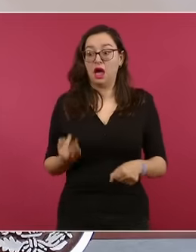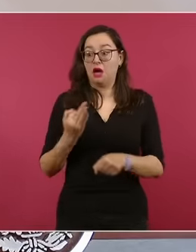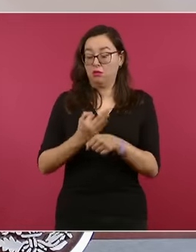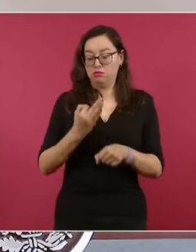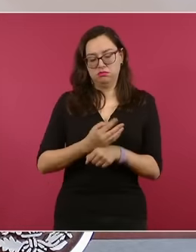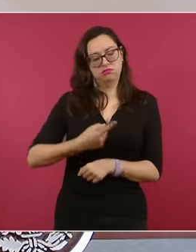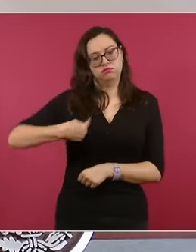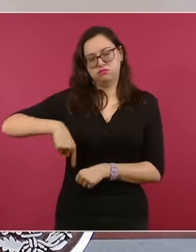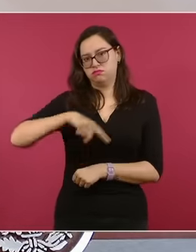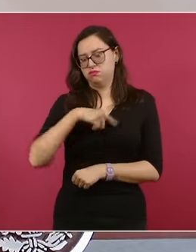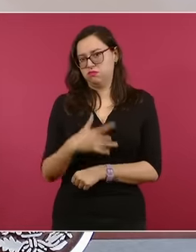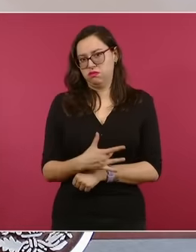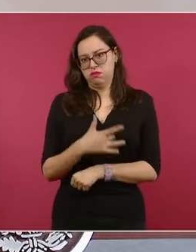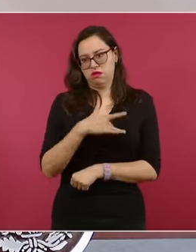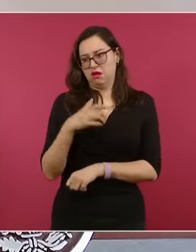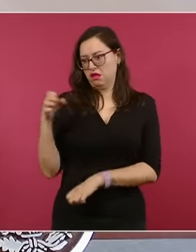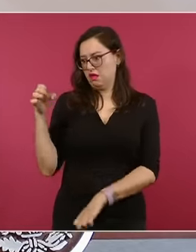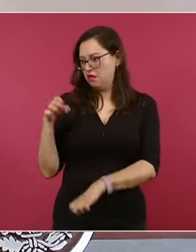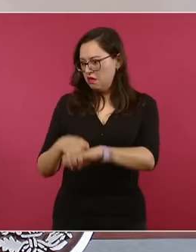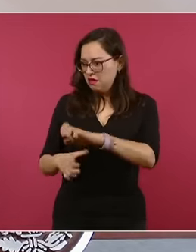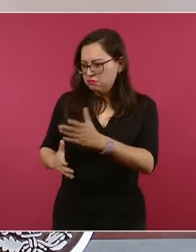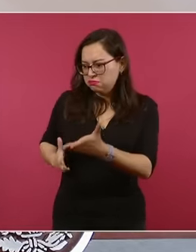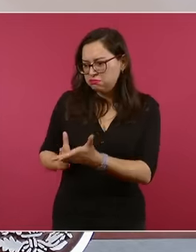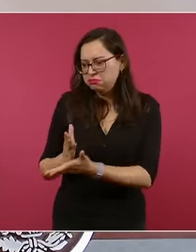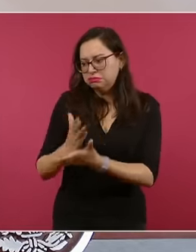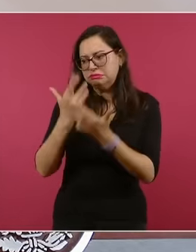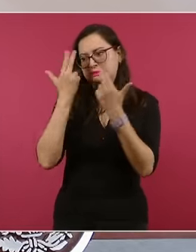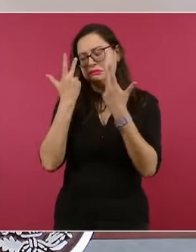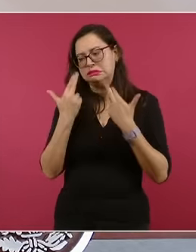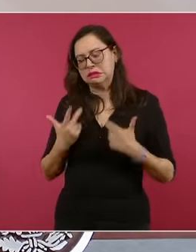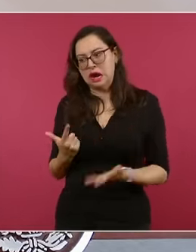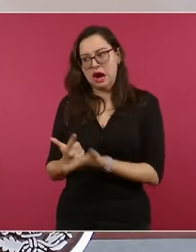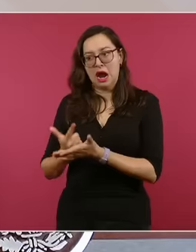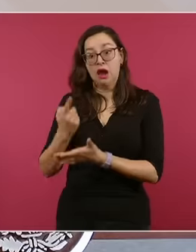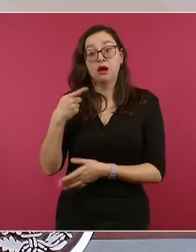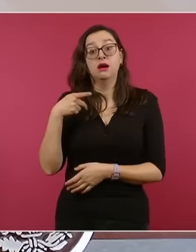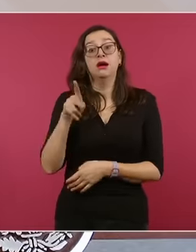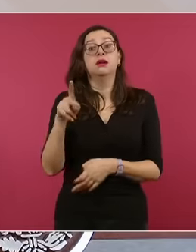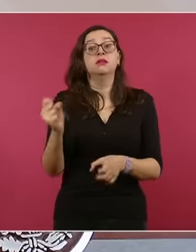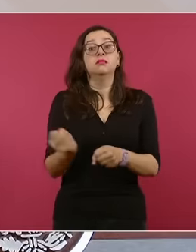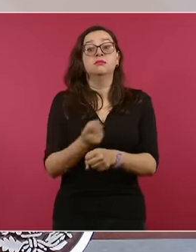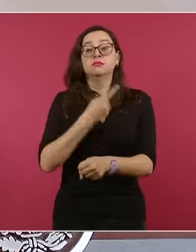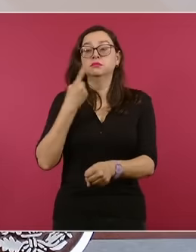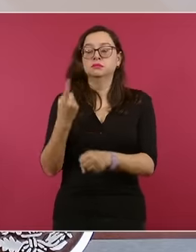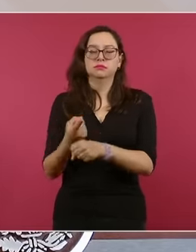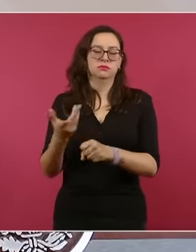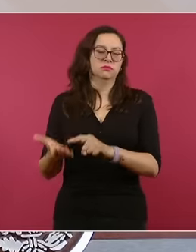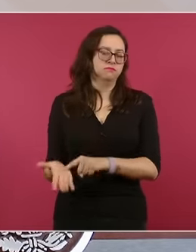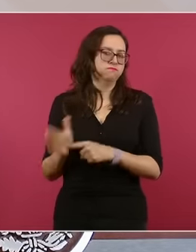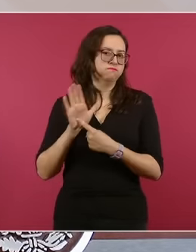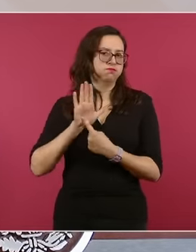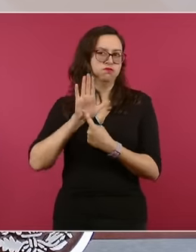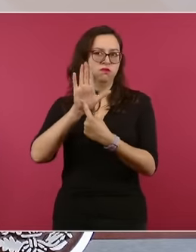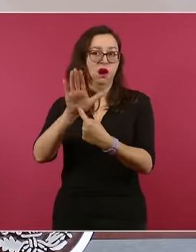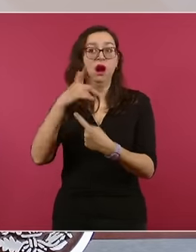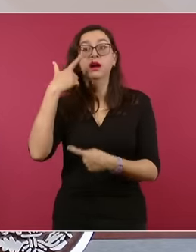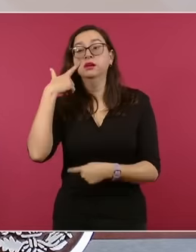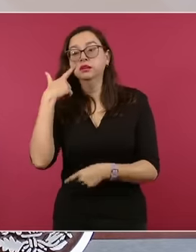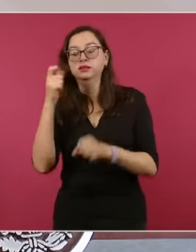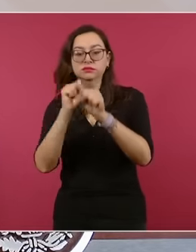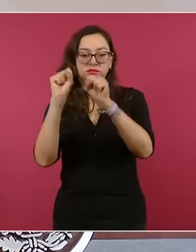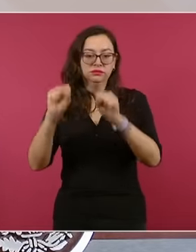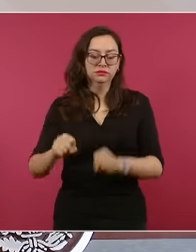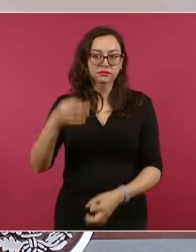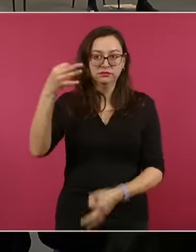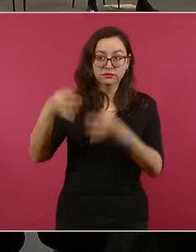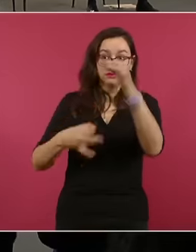soberano, independiente, frente al sistema jurídico internacional, por un lado. Y por otro, como bien dice el señor